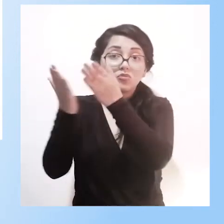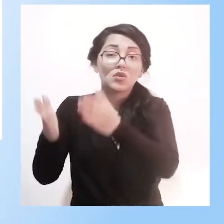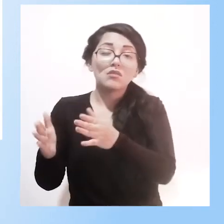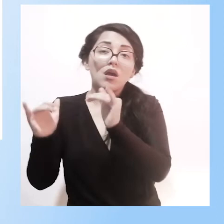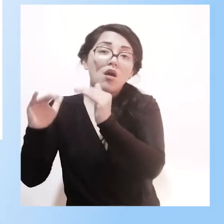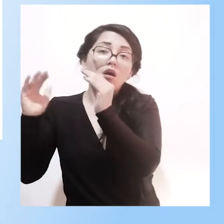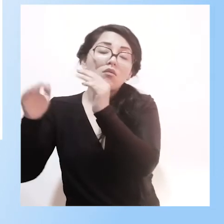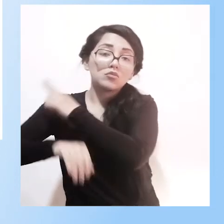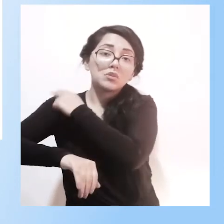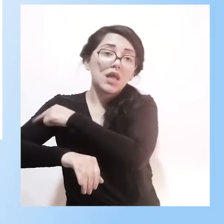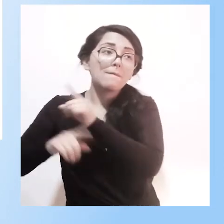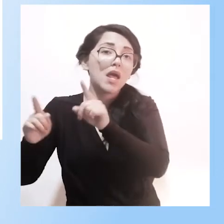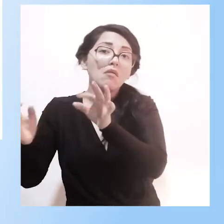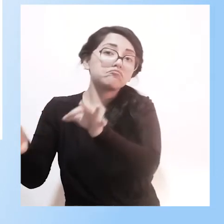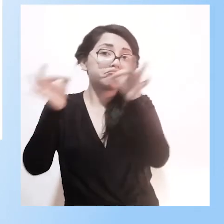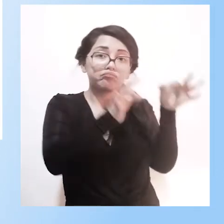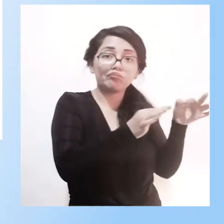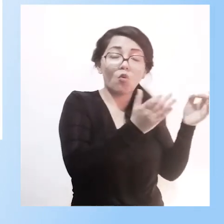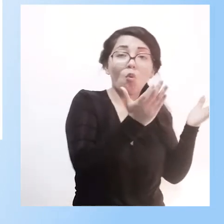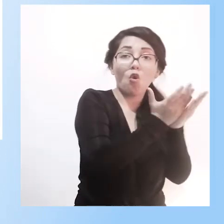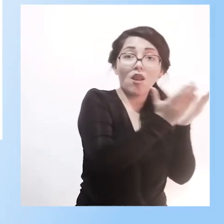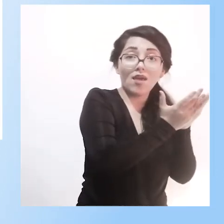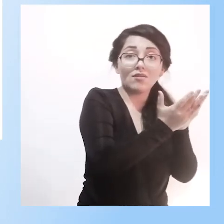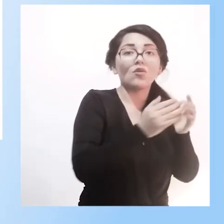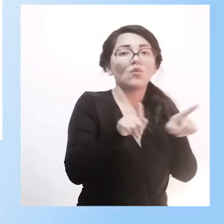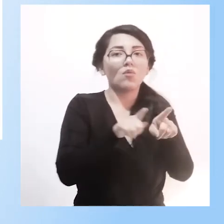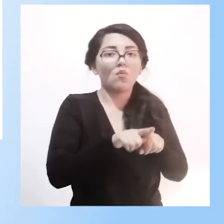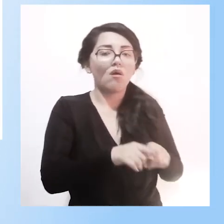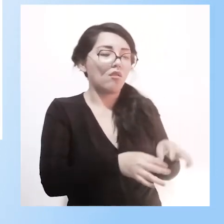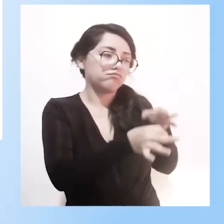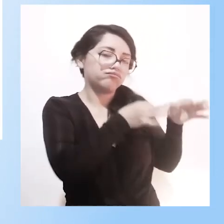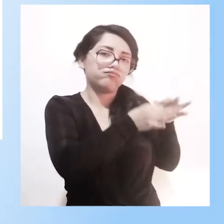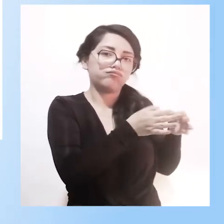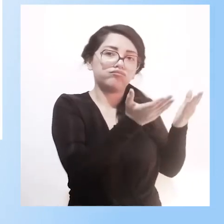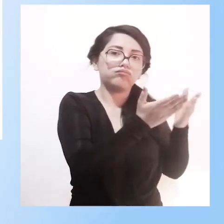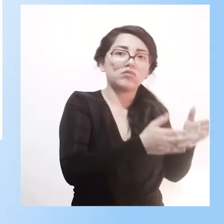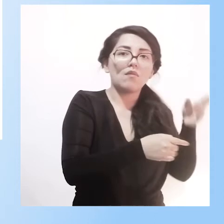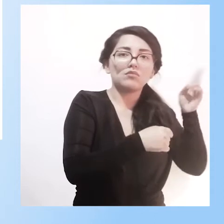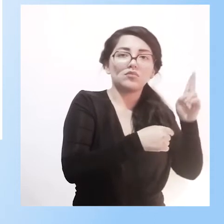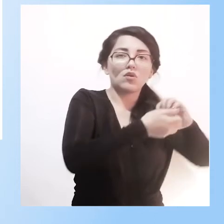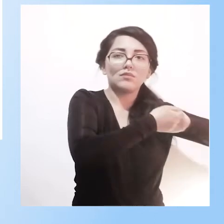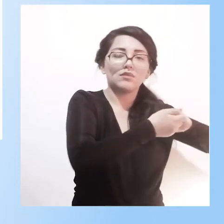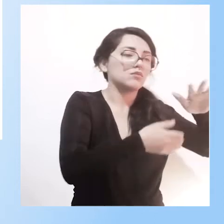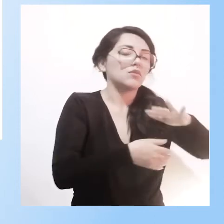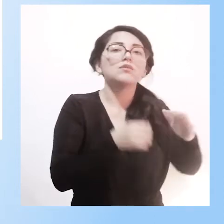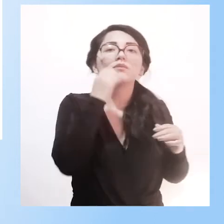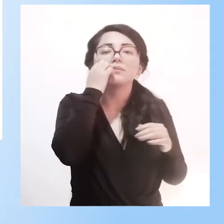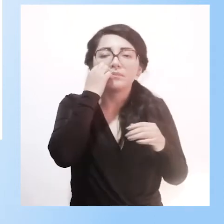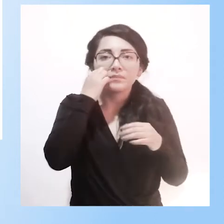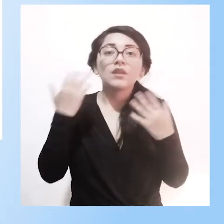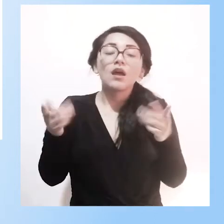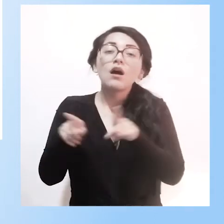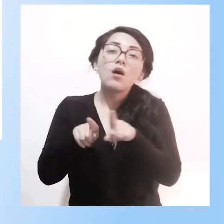educativa de origen. En cuanto a equipamiento y recursos, se entregado aula móvil, que es justamente para los estudiantes que no